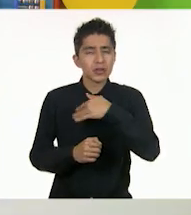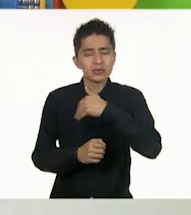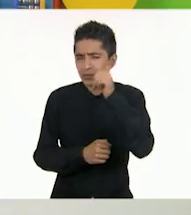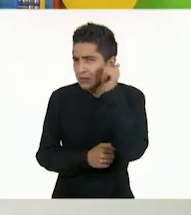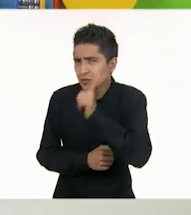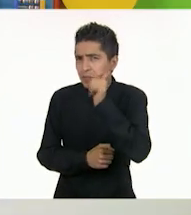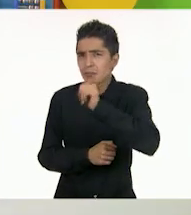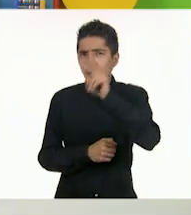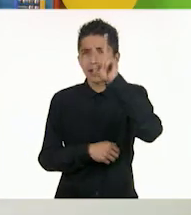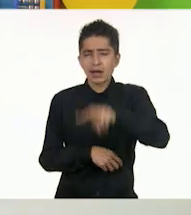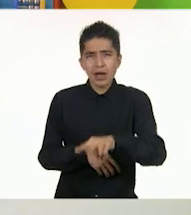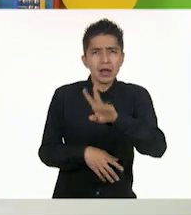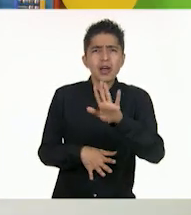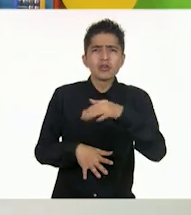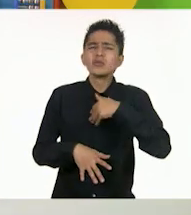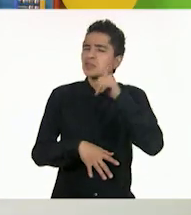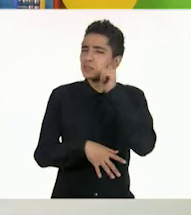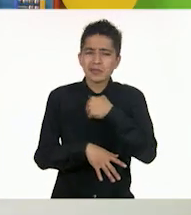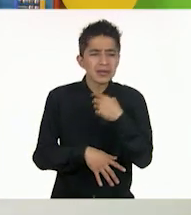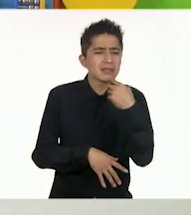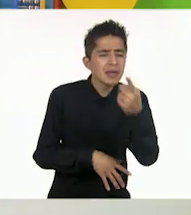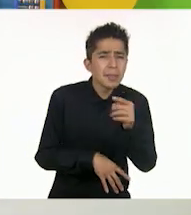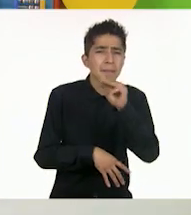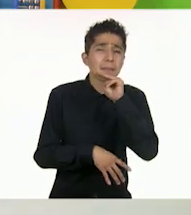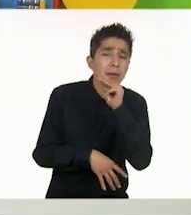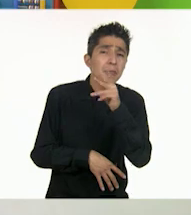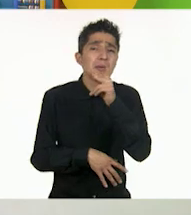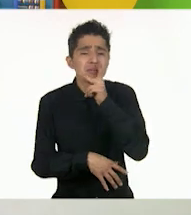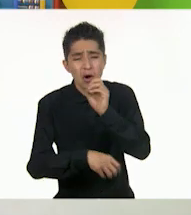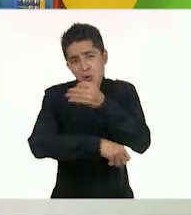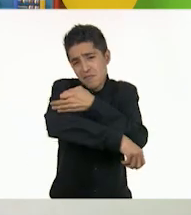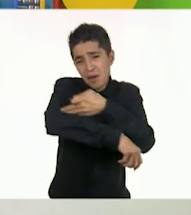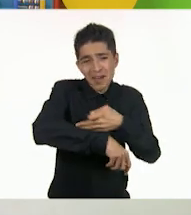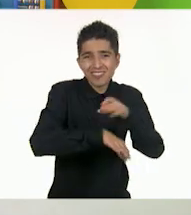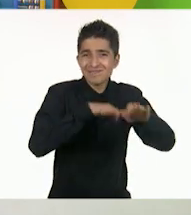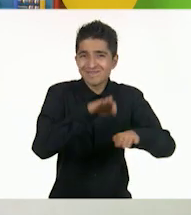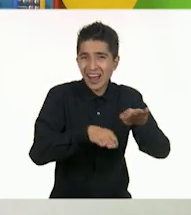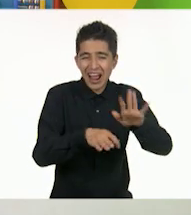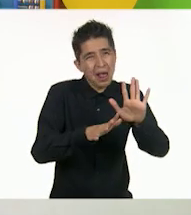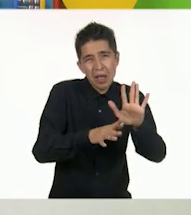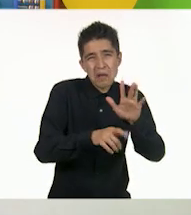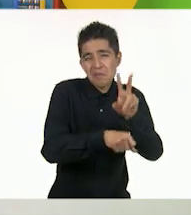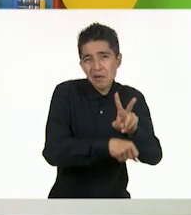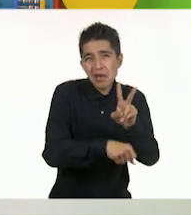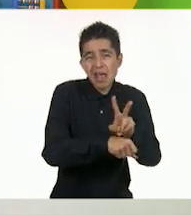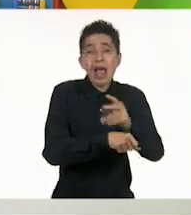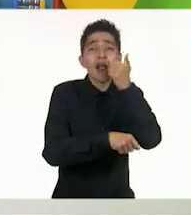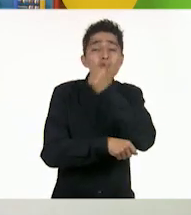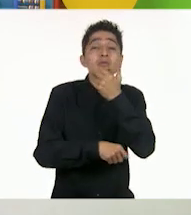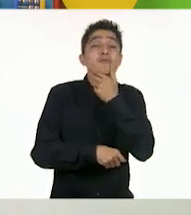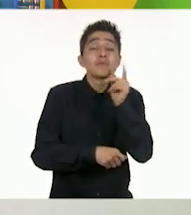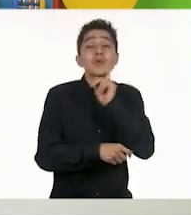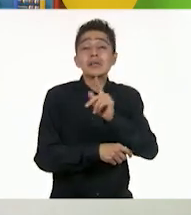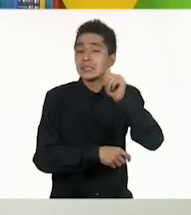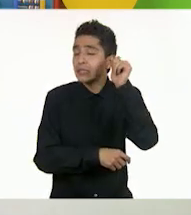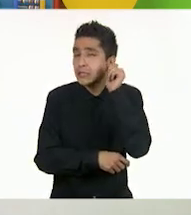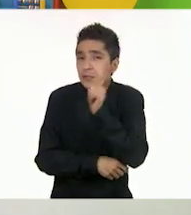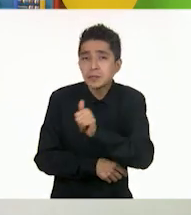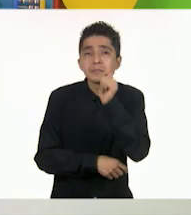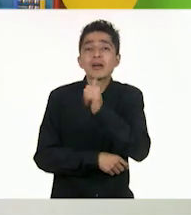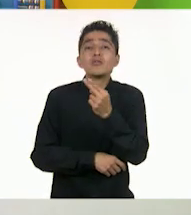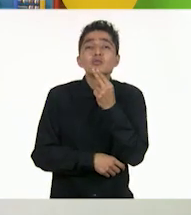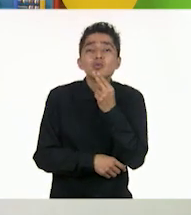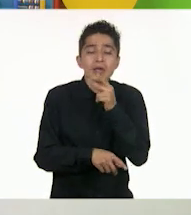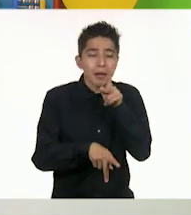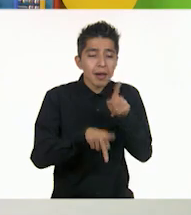tengo la oportunidad, les comento a las mamás, papás o familiares que cuidan a mis alumnas y alumnos, que siempre utilicen el